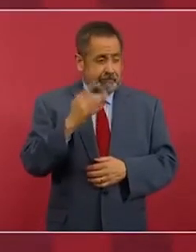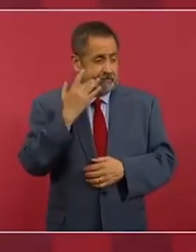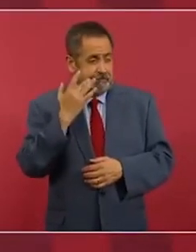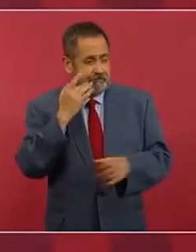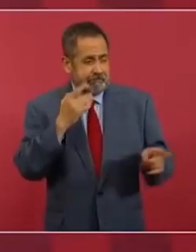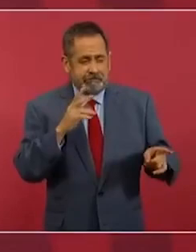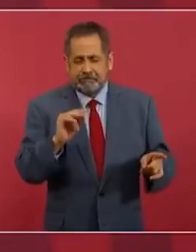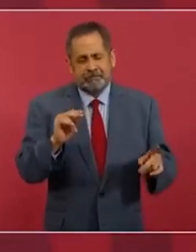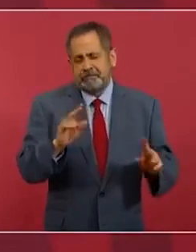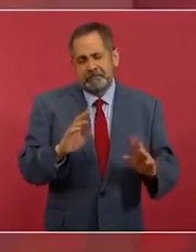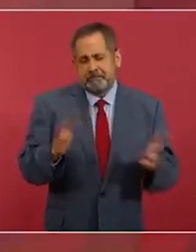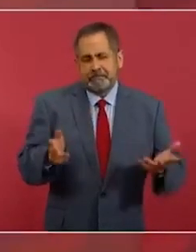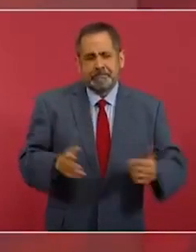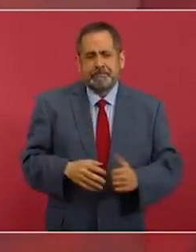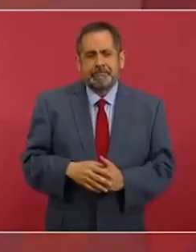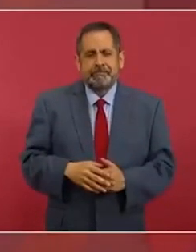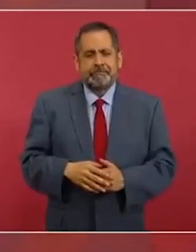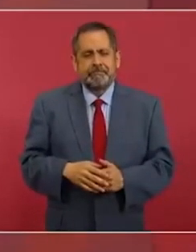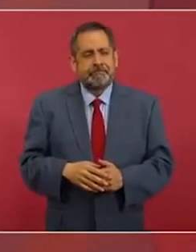son como